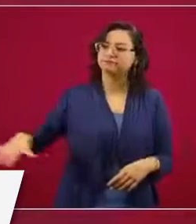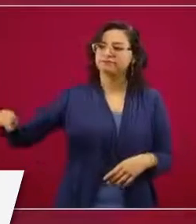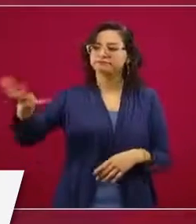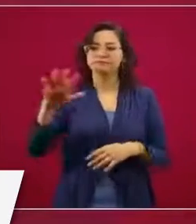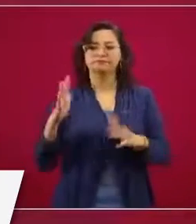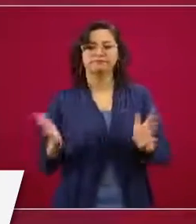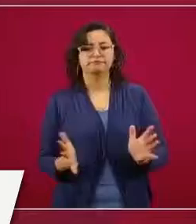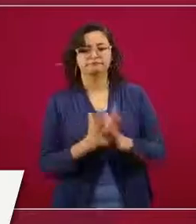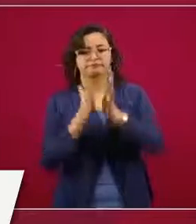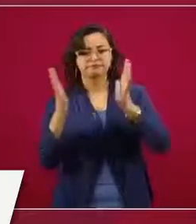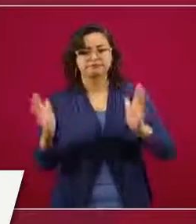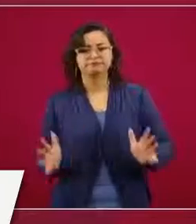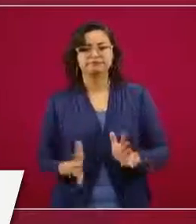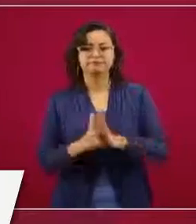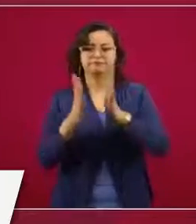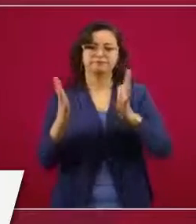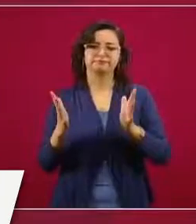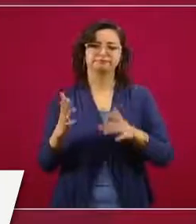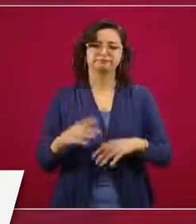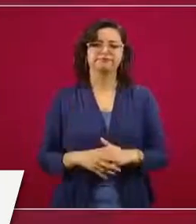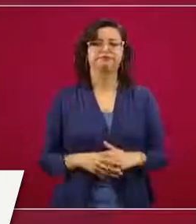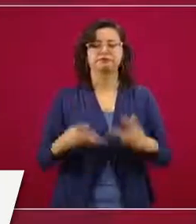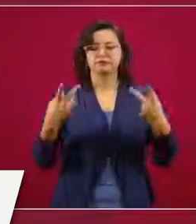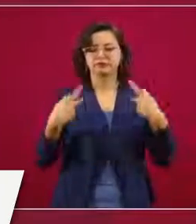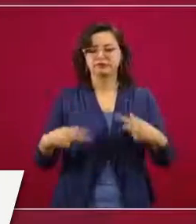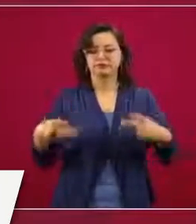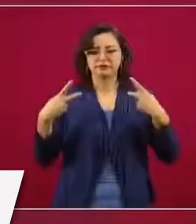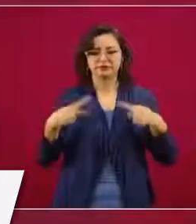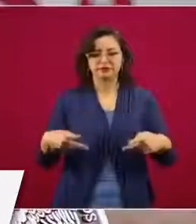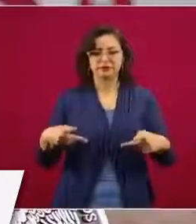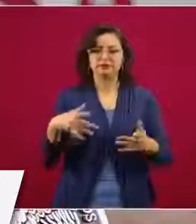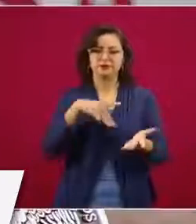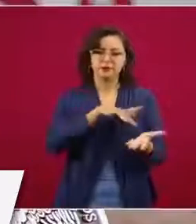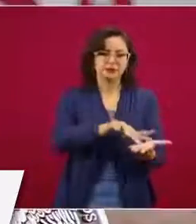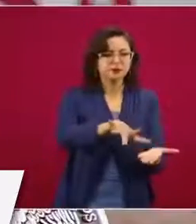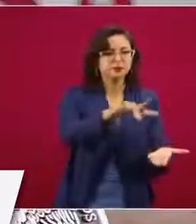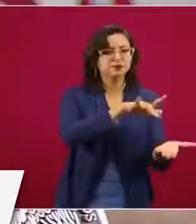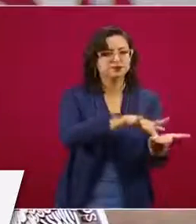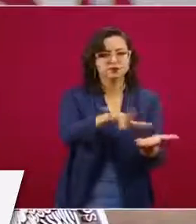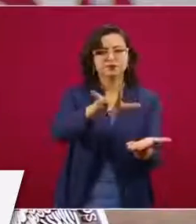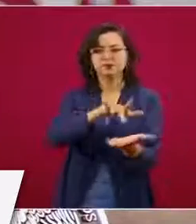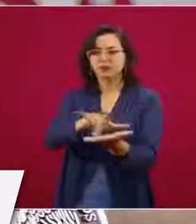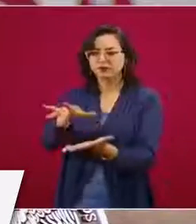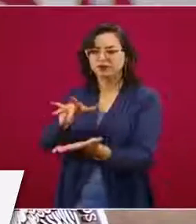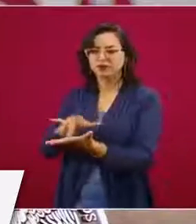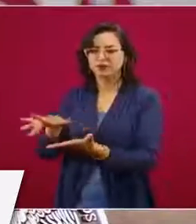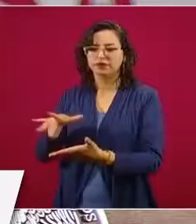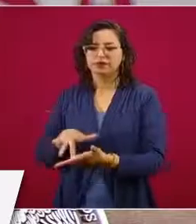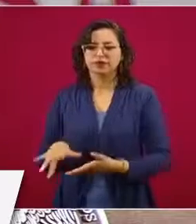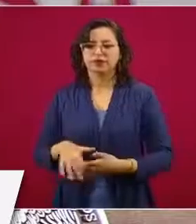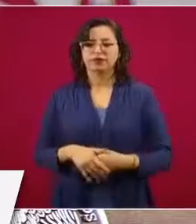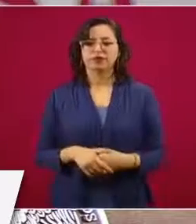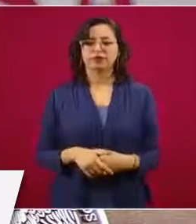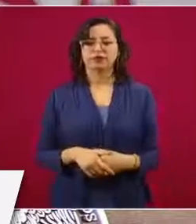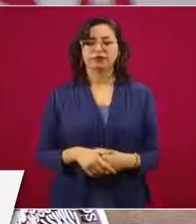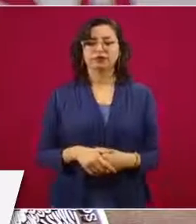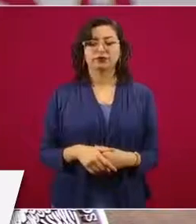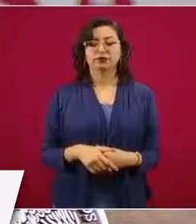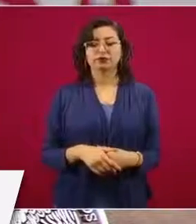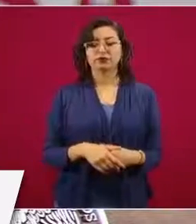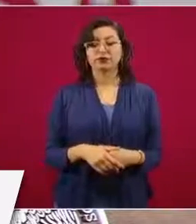por la contribución de la gente, por el apoyo de la gente. Eso,